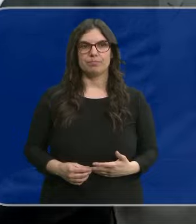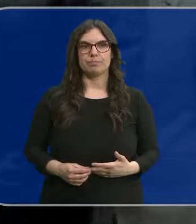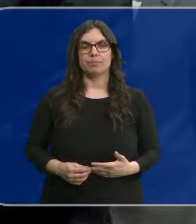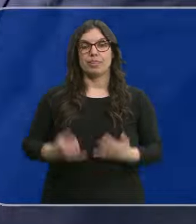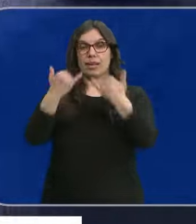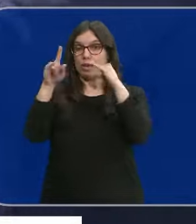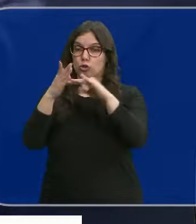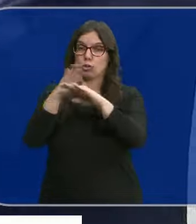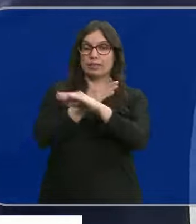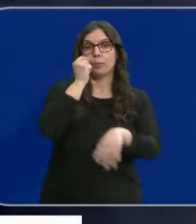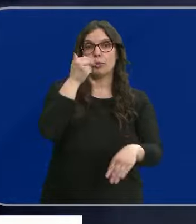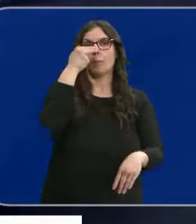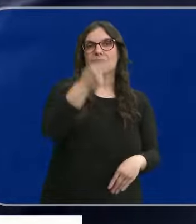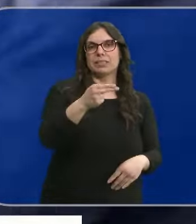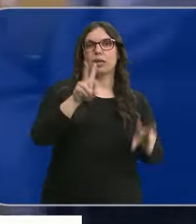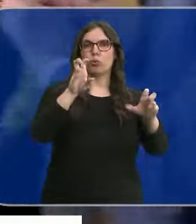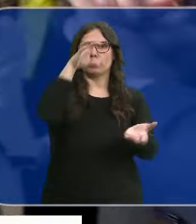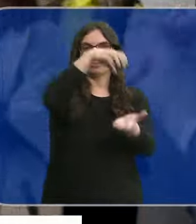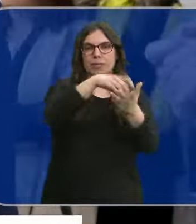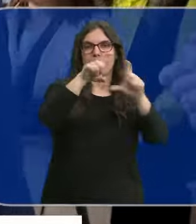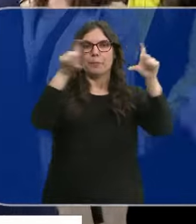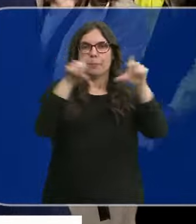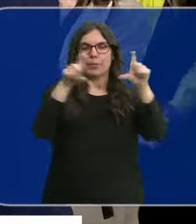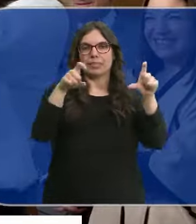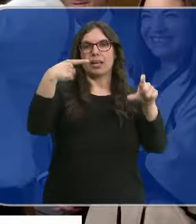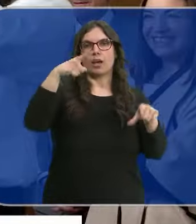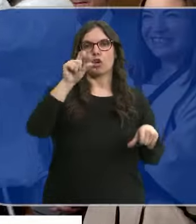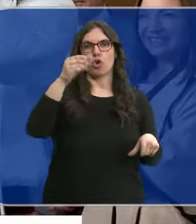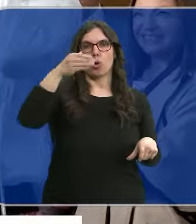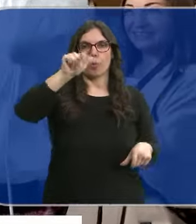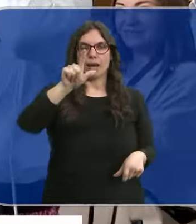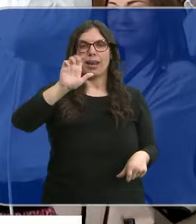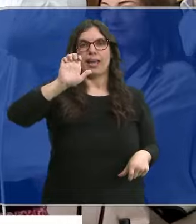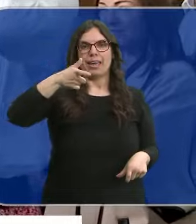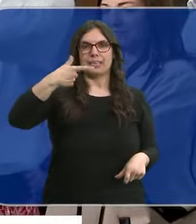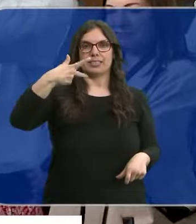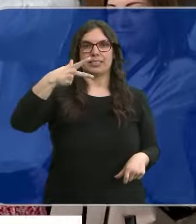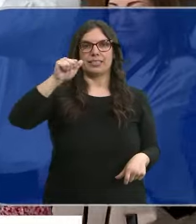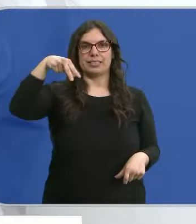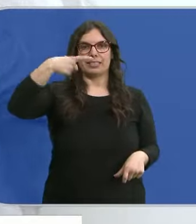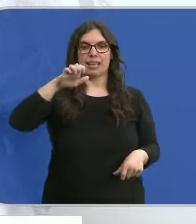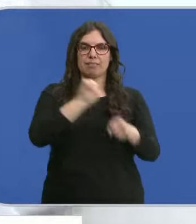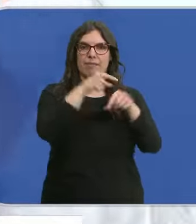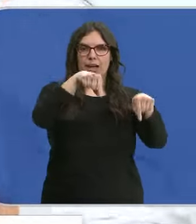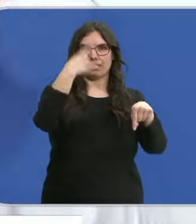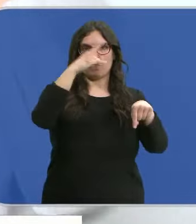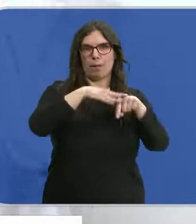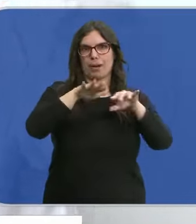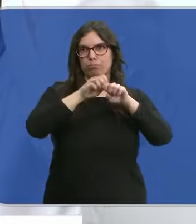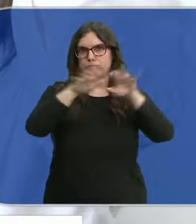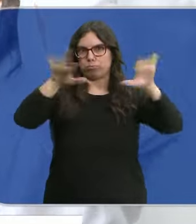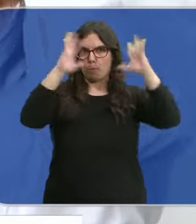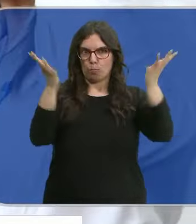Antes de este acto, Mañueco ha visitado las nuevas instalaciones de la empresa Global Exchange, que opera desde la ciudad charra para el mundo entero. En el acto, el jefe del